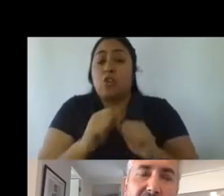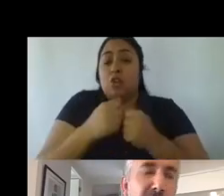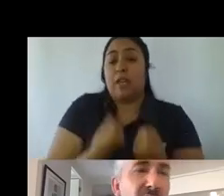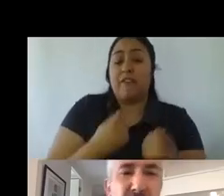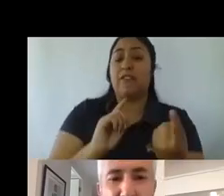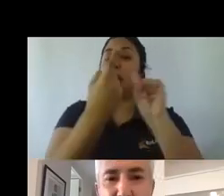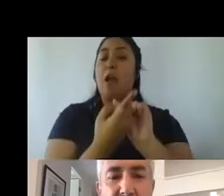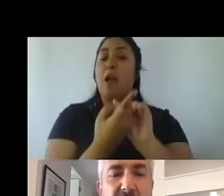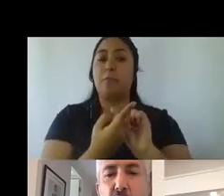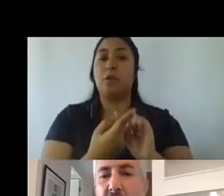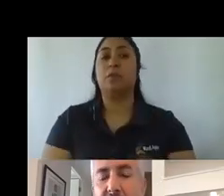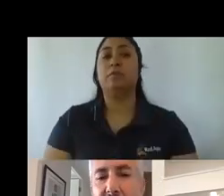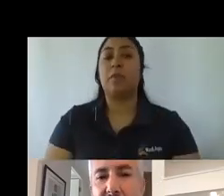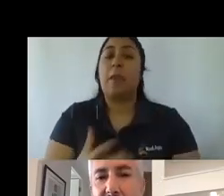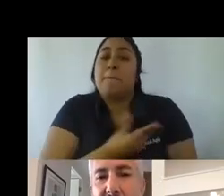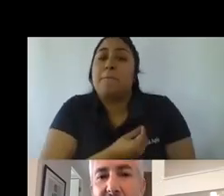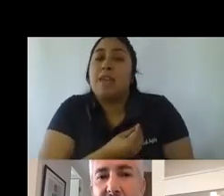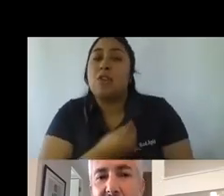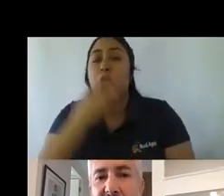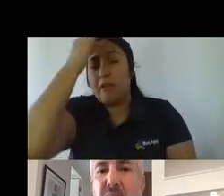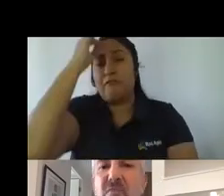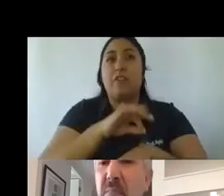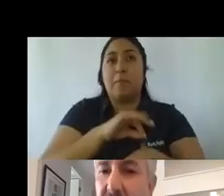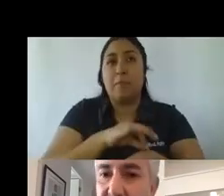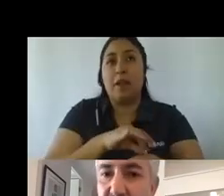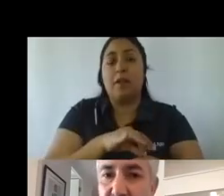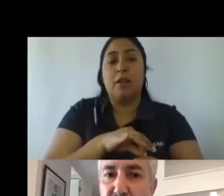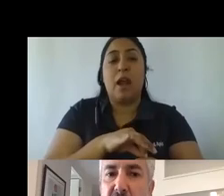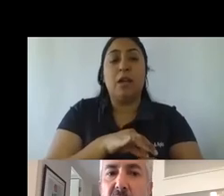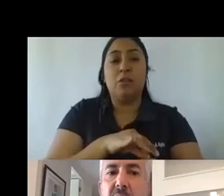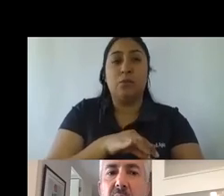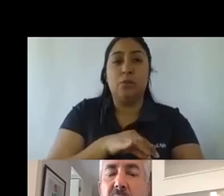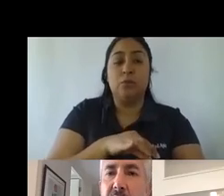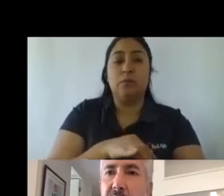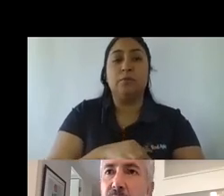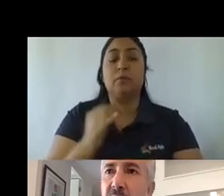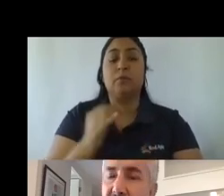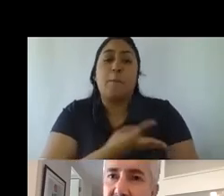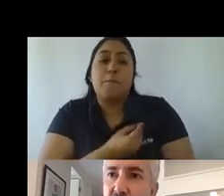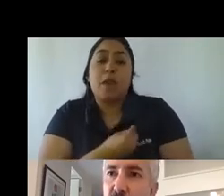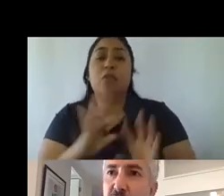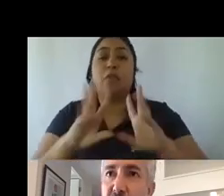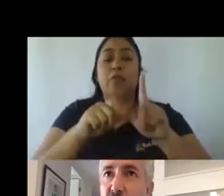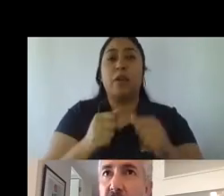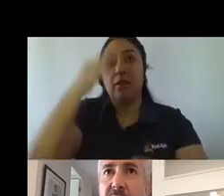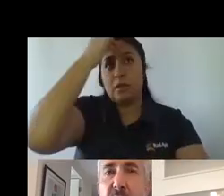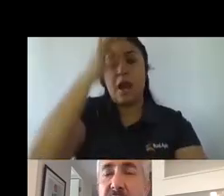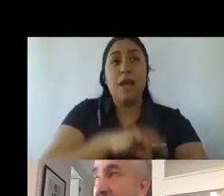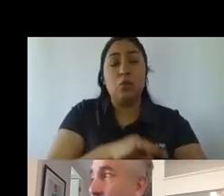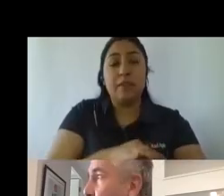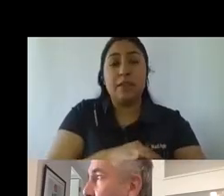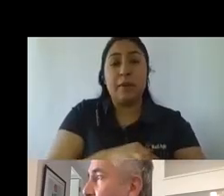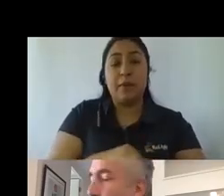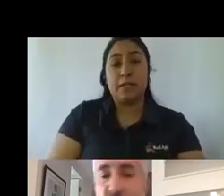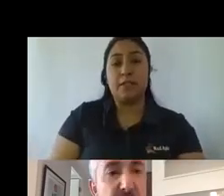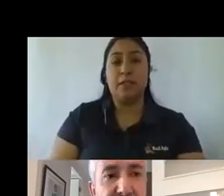temor a enfermarme, temor a que mi familia se enferme. Ese es un temor que a pesar